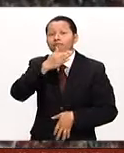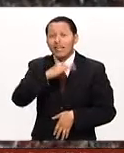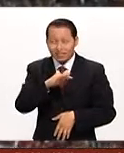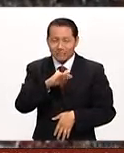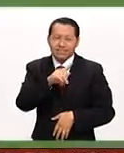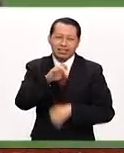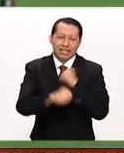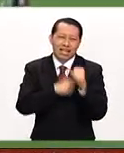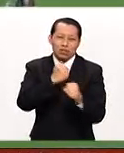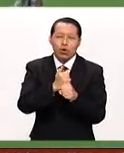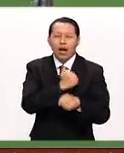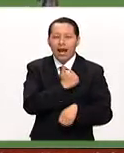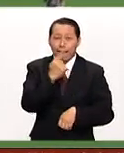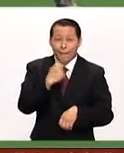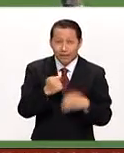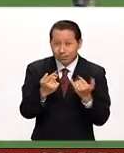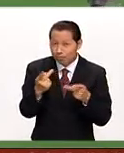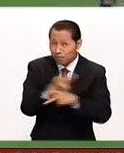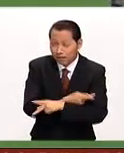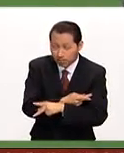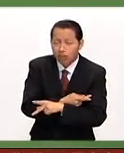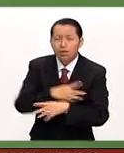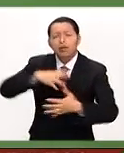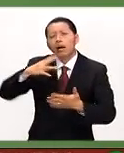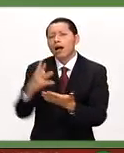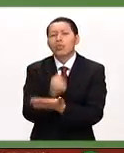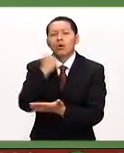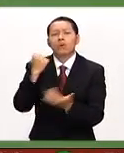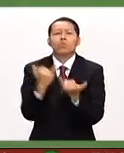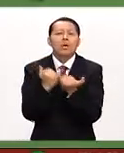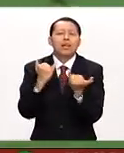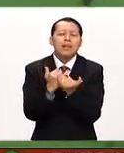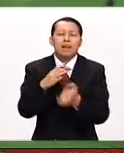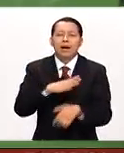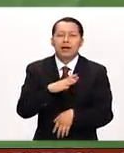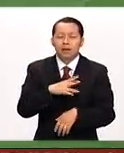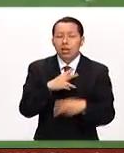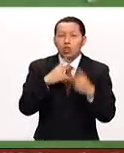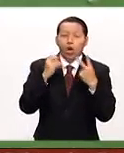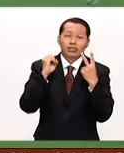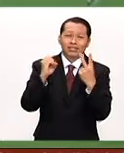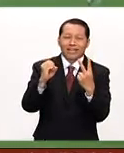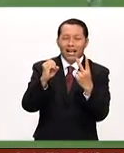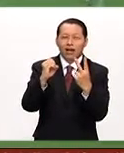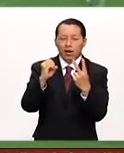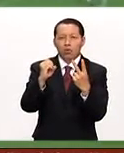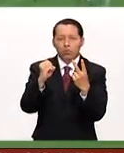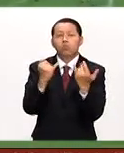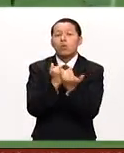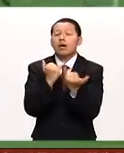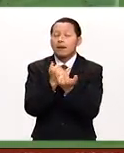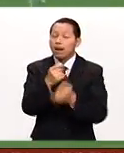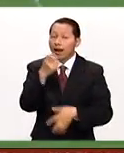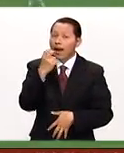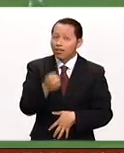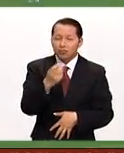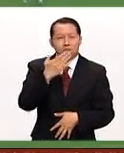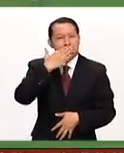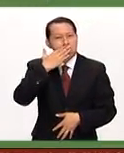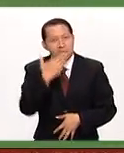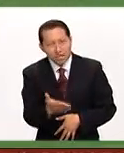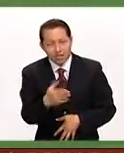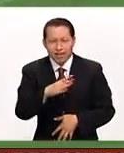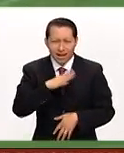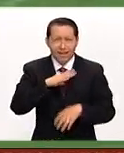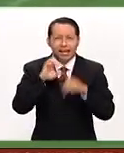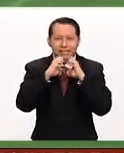centenario el Atlas consiguió darle el triunfo a su equipo, a su afición, un dos por cero, así que ahí está una muy buena entrada en